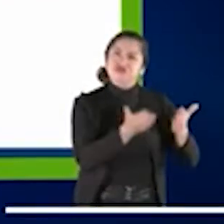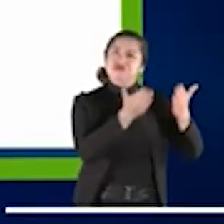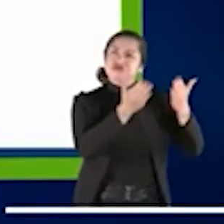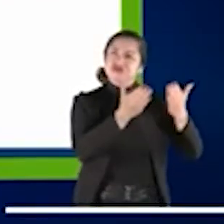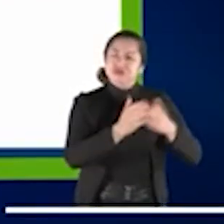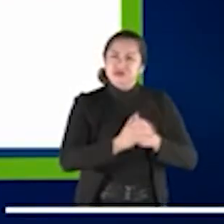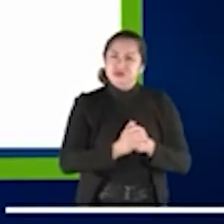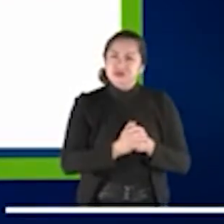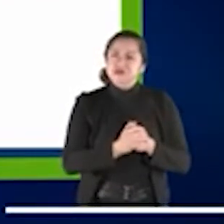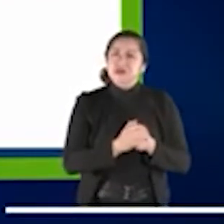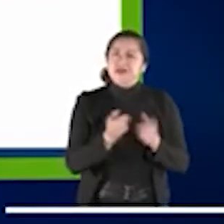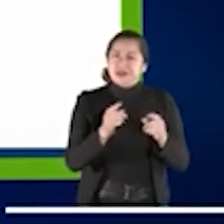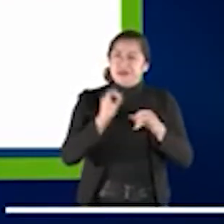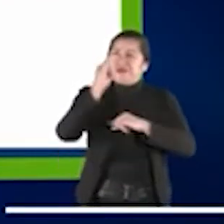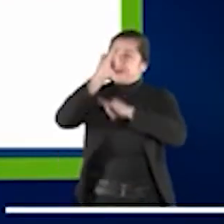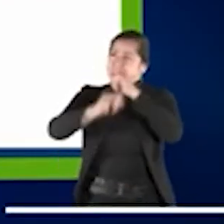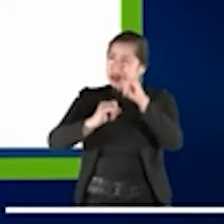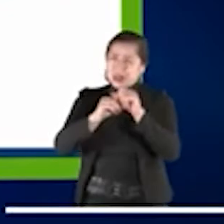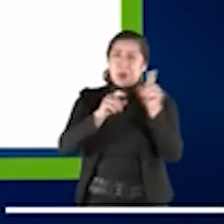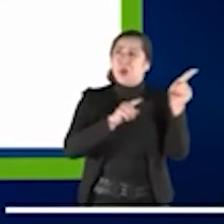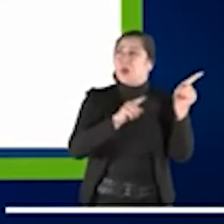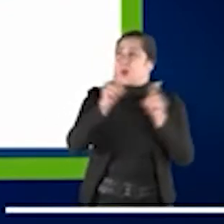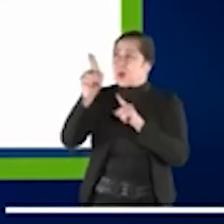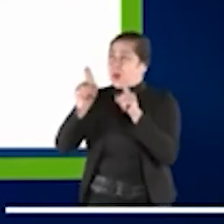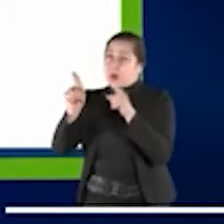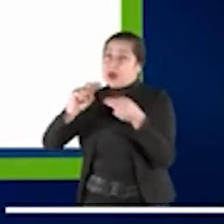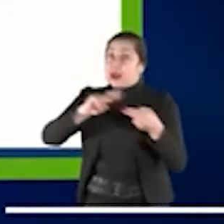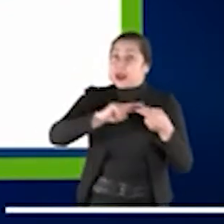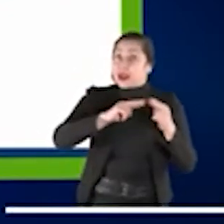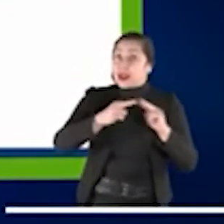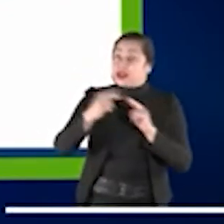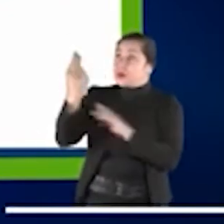las reglas internacionales de la Organización Mundial de la Salud.